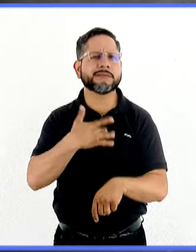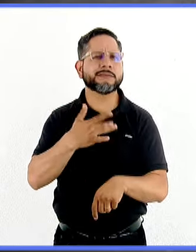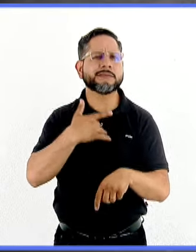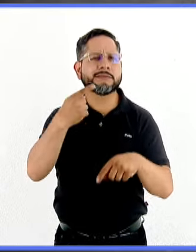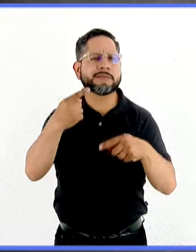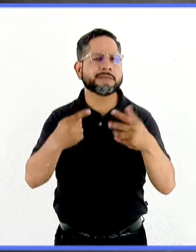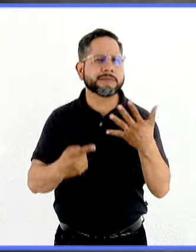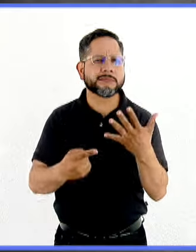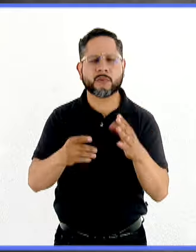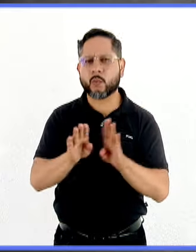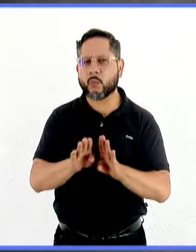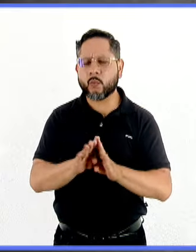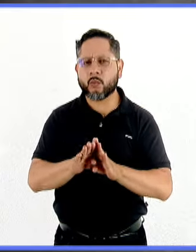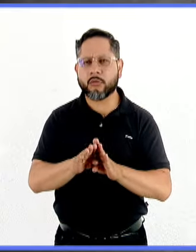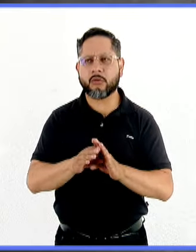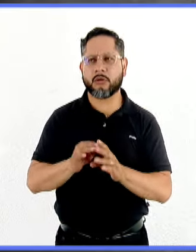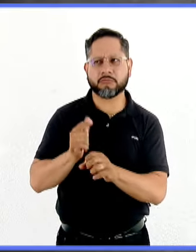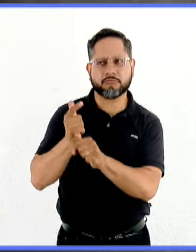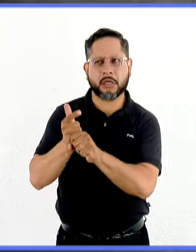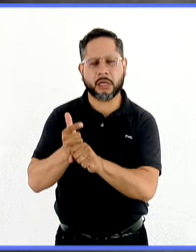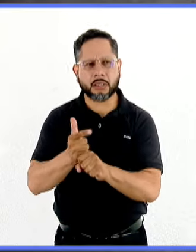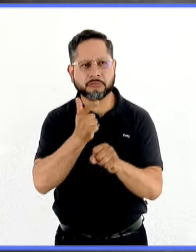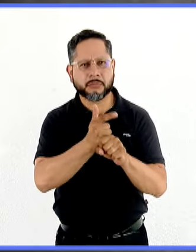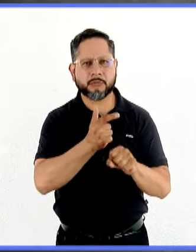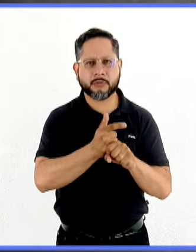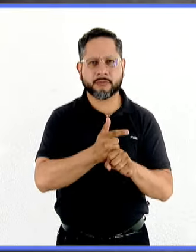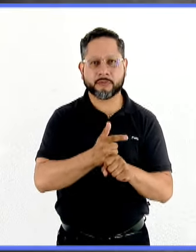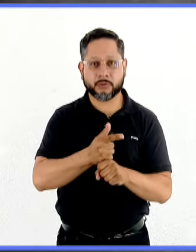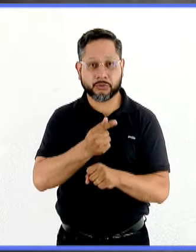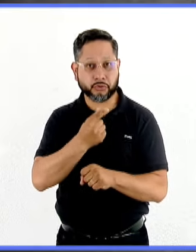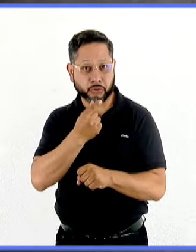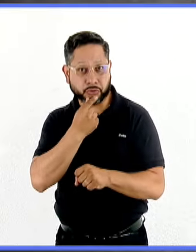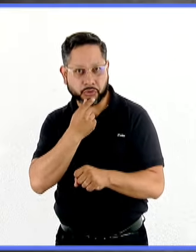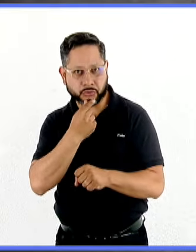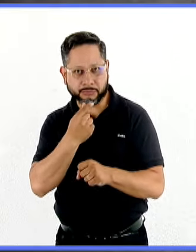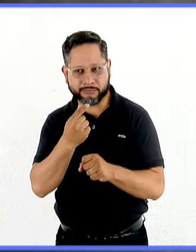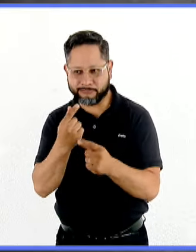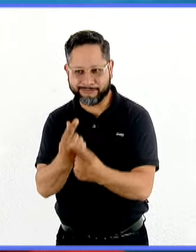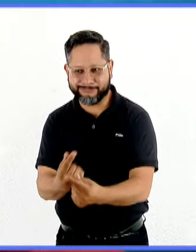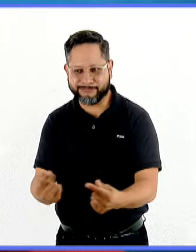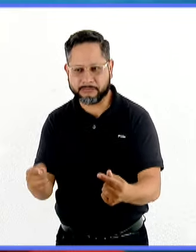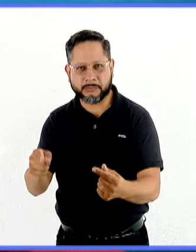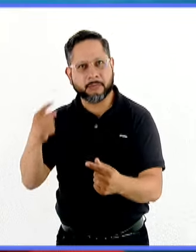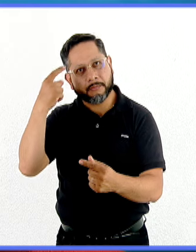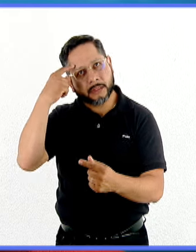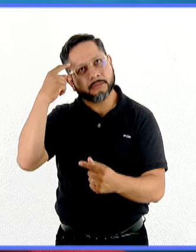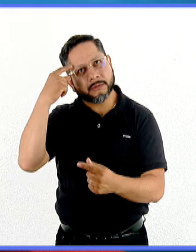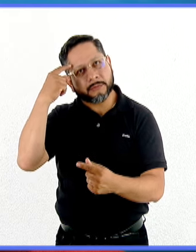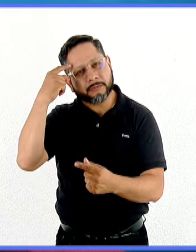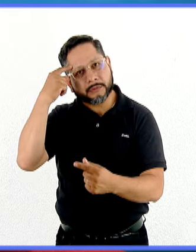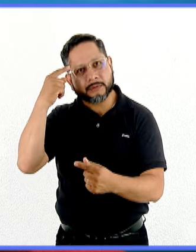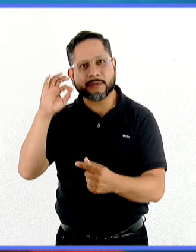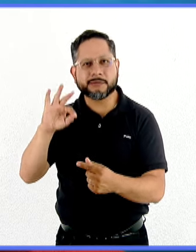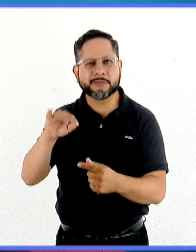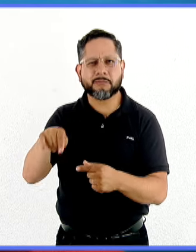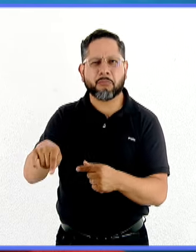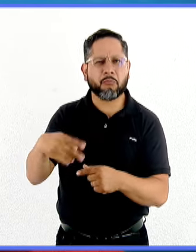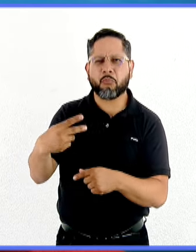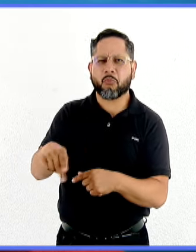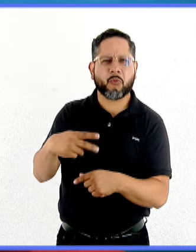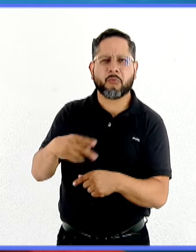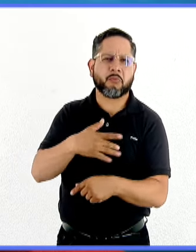presentar en, como que en dos grandes grupos, o niños que tienen como estos pensamientos y actitudes primordialmente